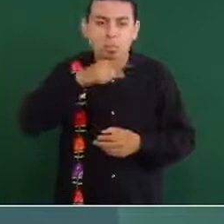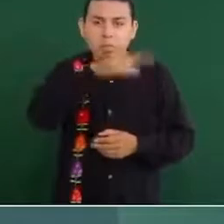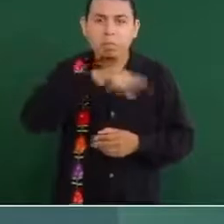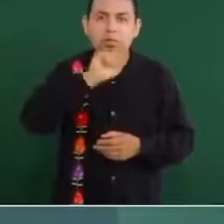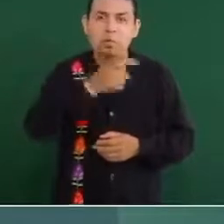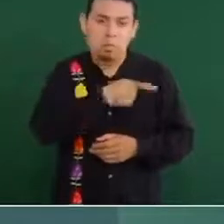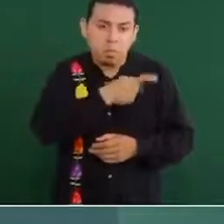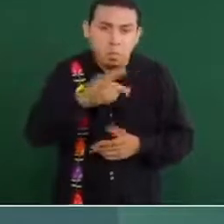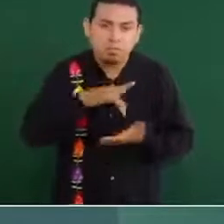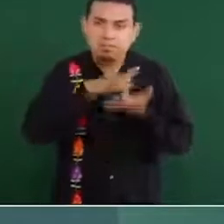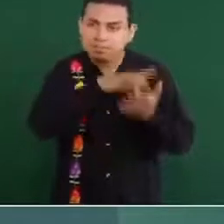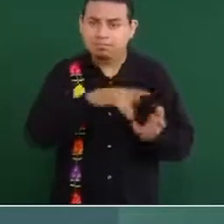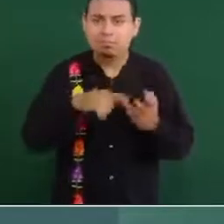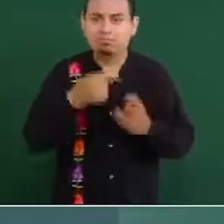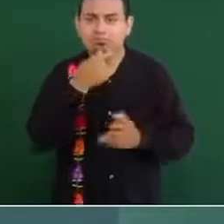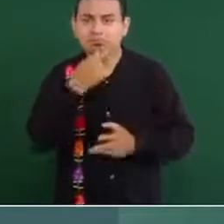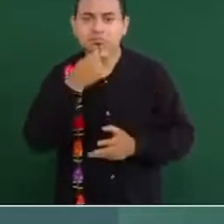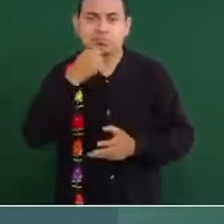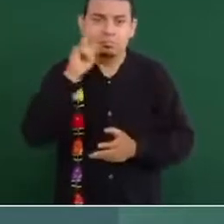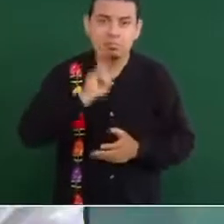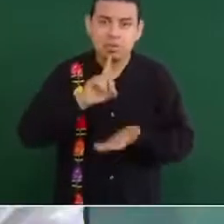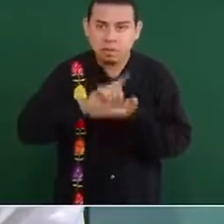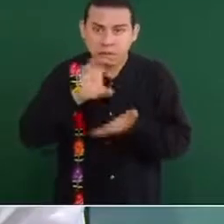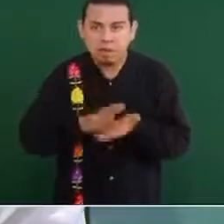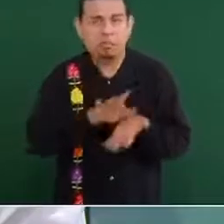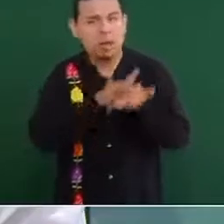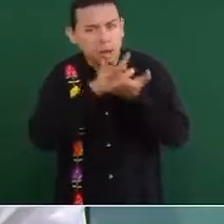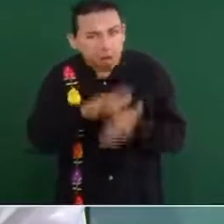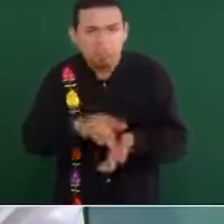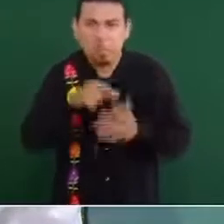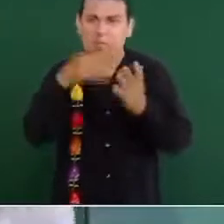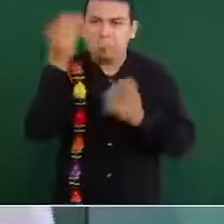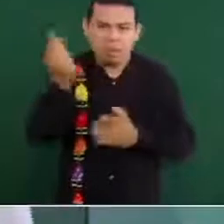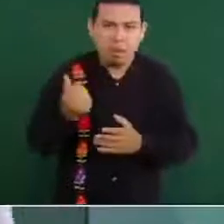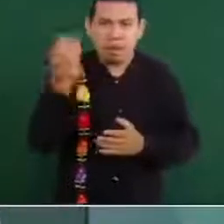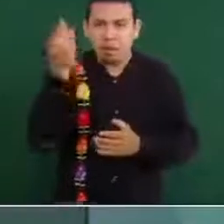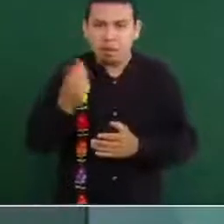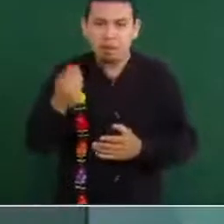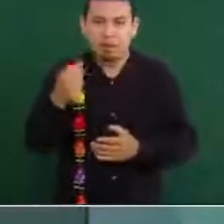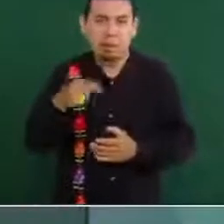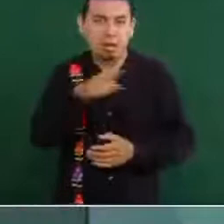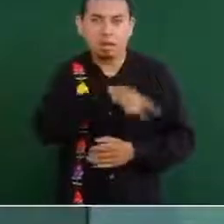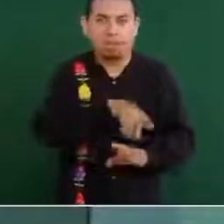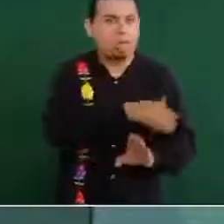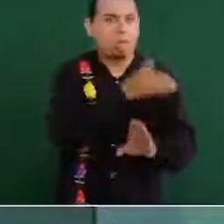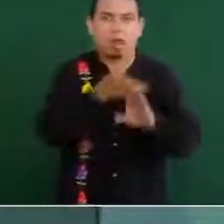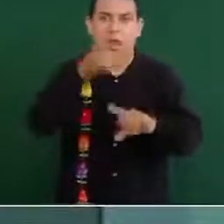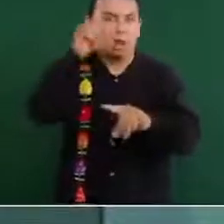las pensiones para niñas, niños con discapacidad, votaron en contra.